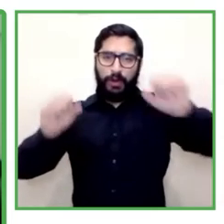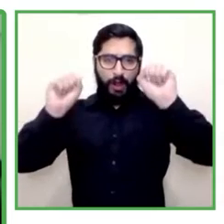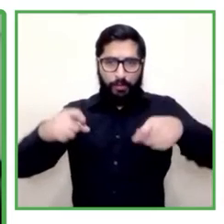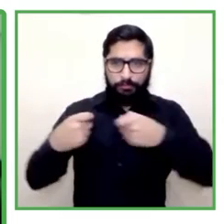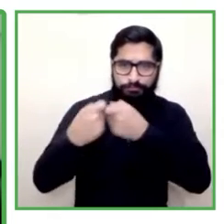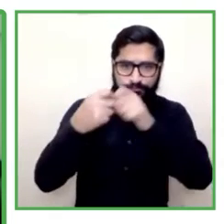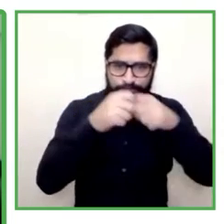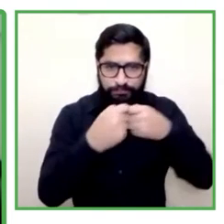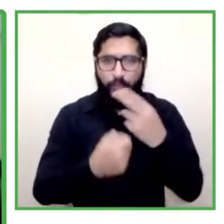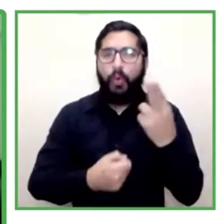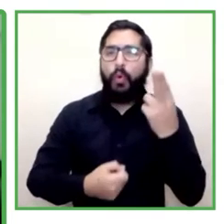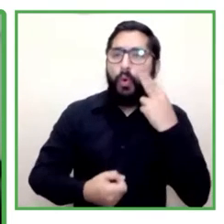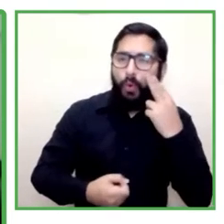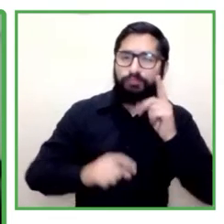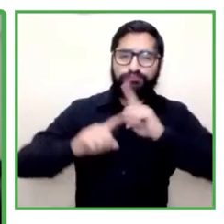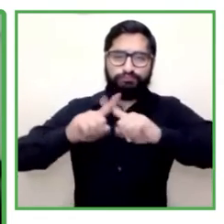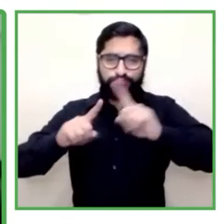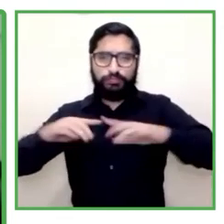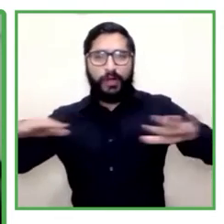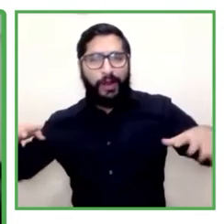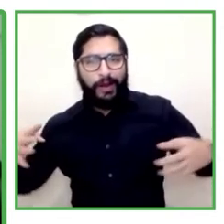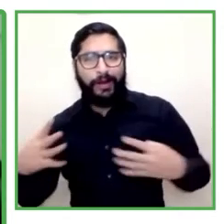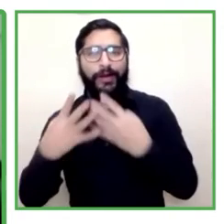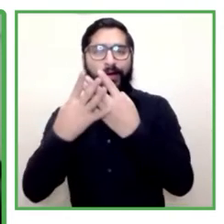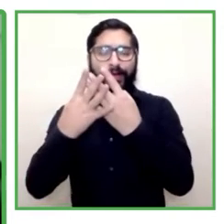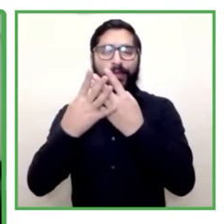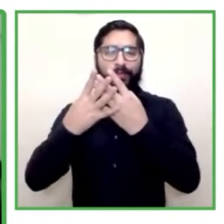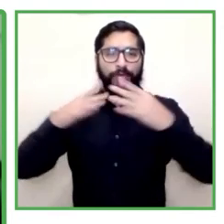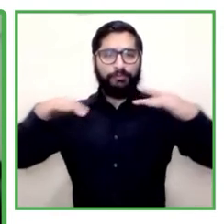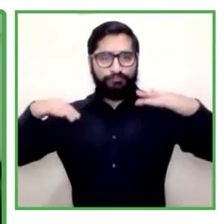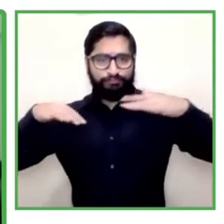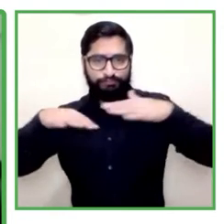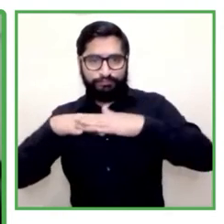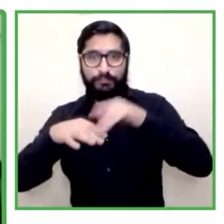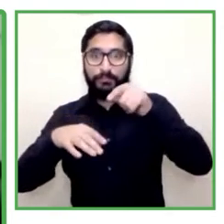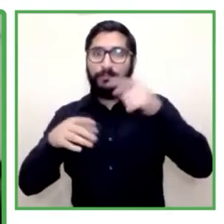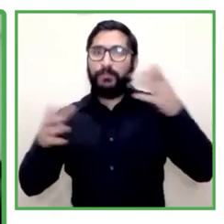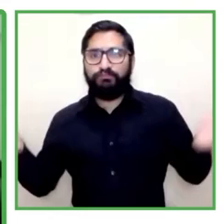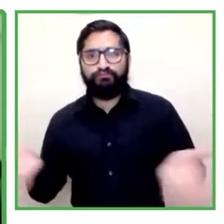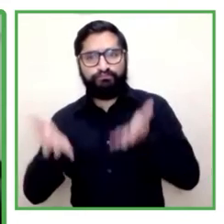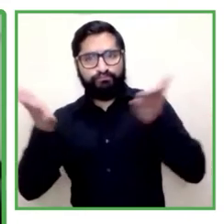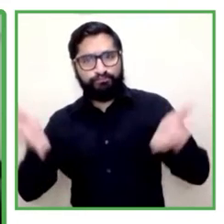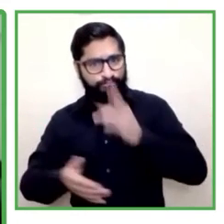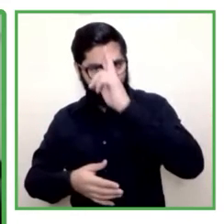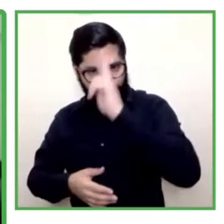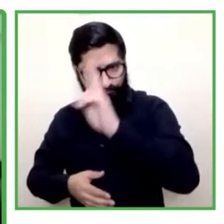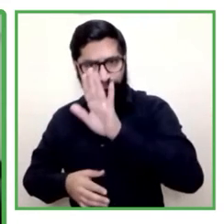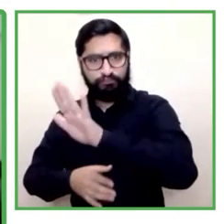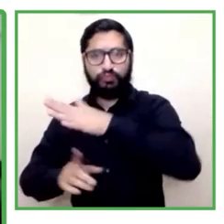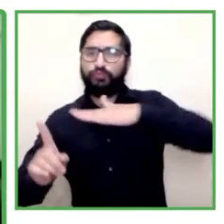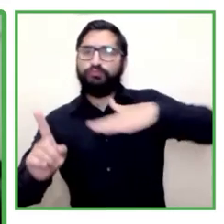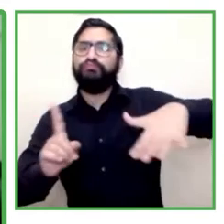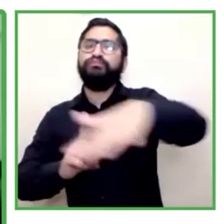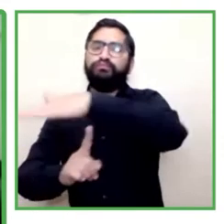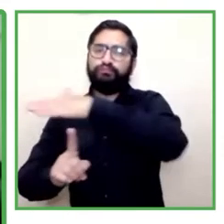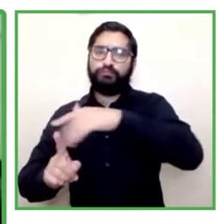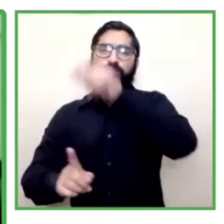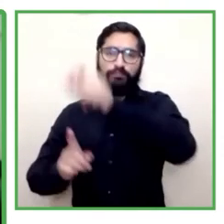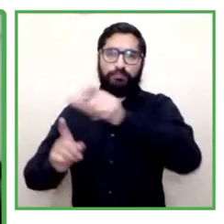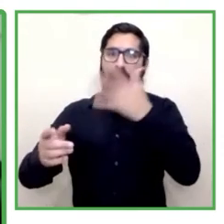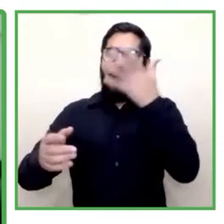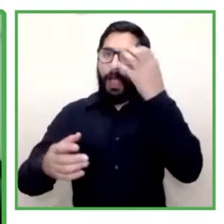promoción de negocios a favor de la inclusión. Por eso en este sentido la contribución que podemos